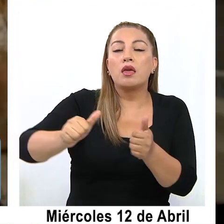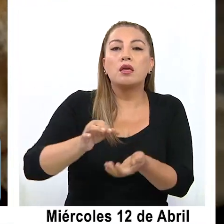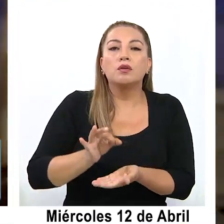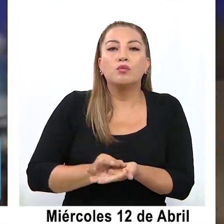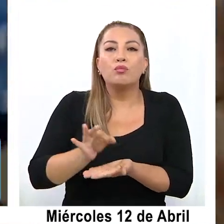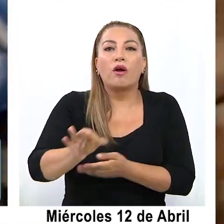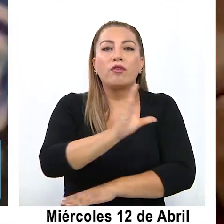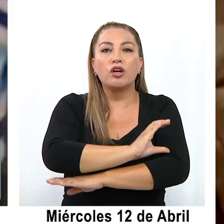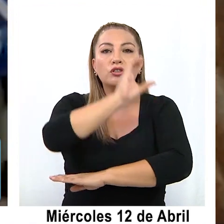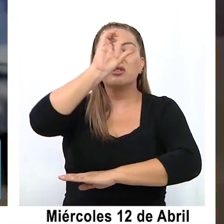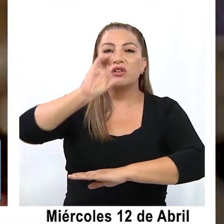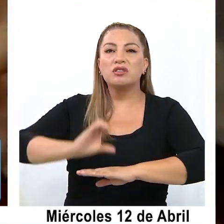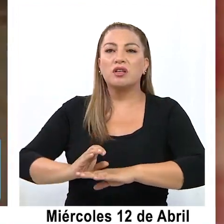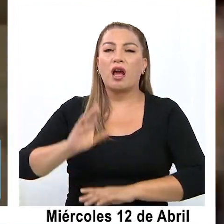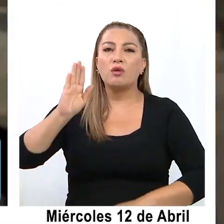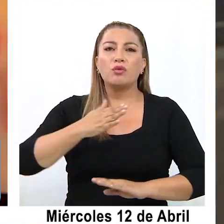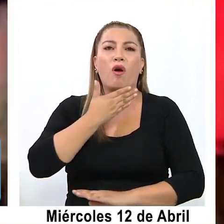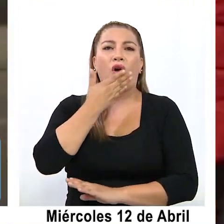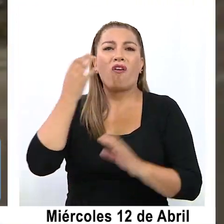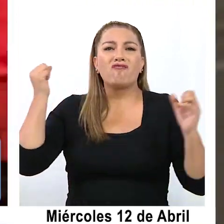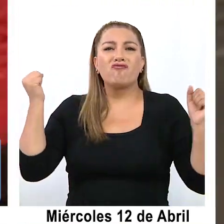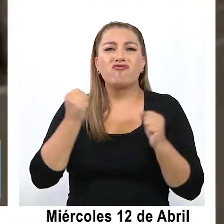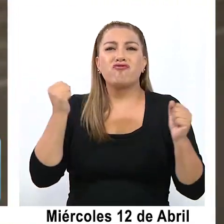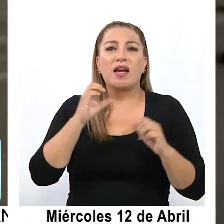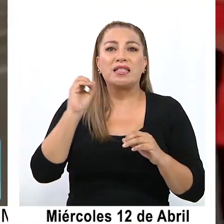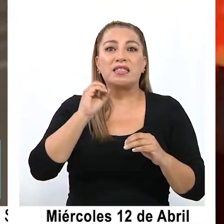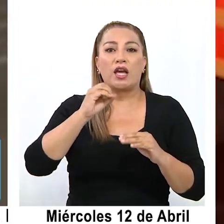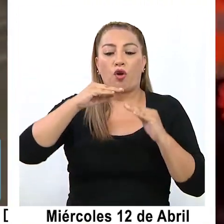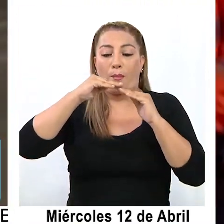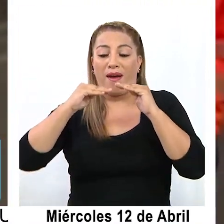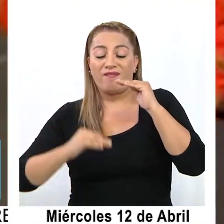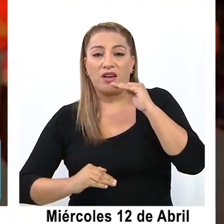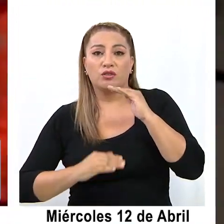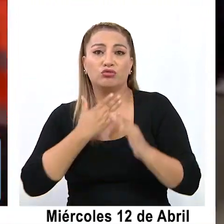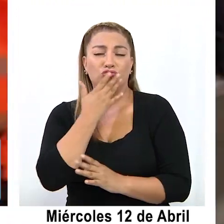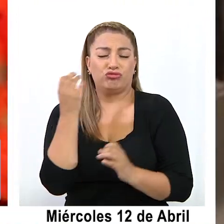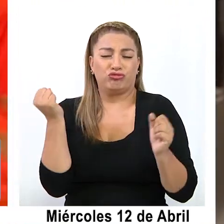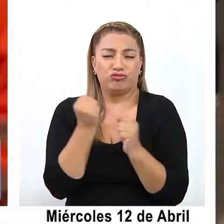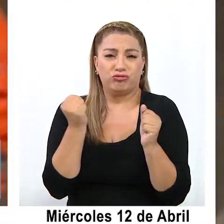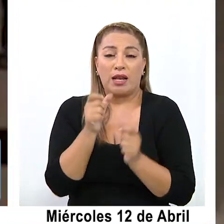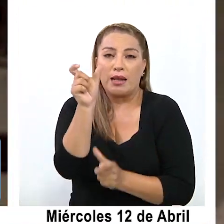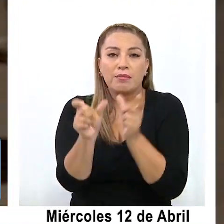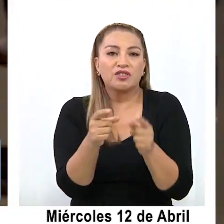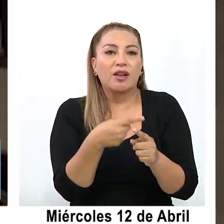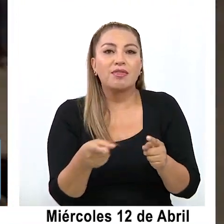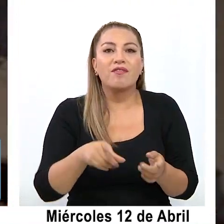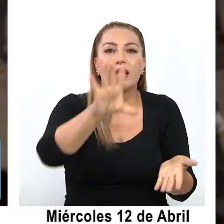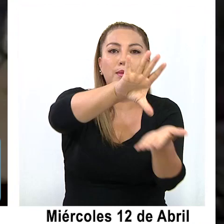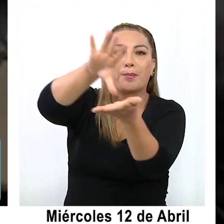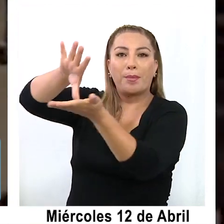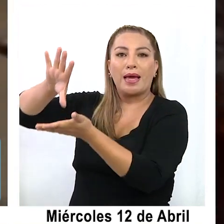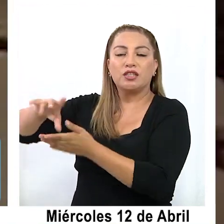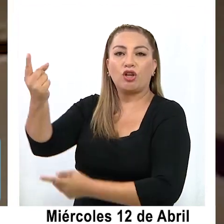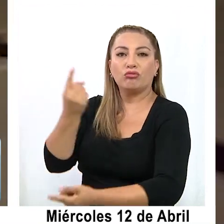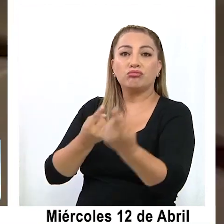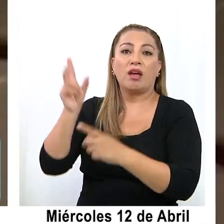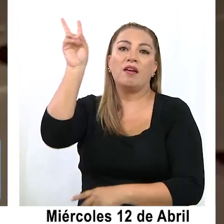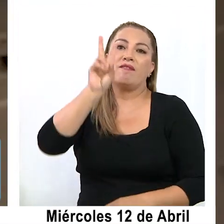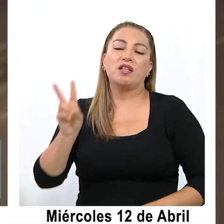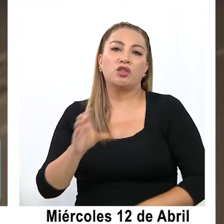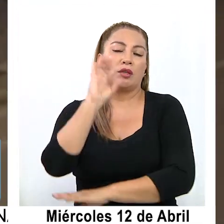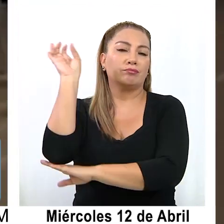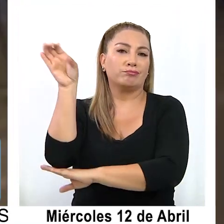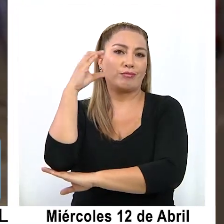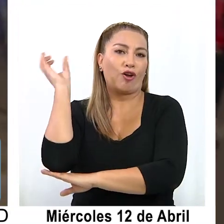Colchane, enfrentando temperaturas bajo cero. Los migrantes son de diversas nacionalidades, venezolana,